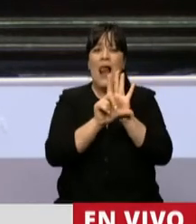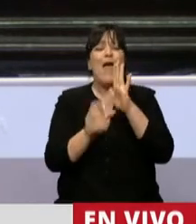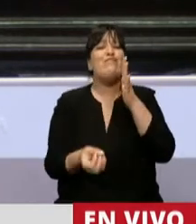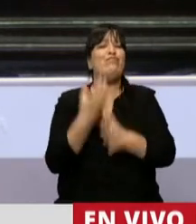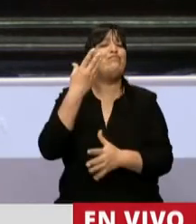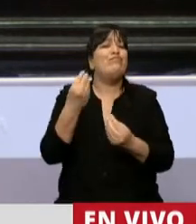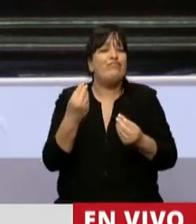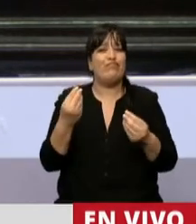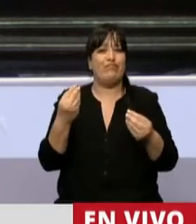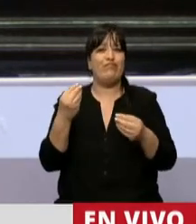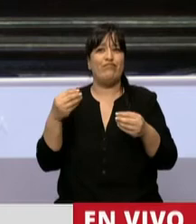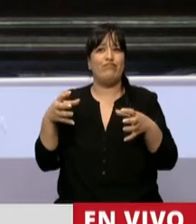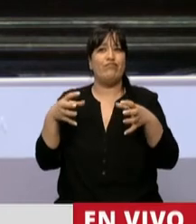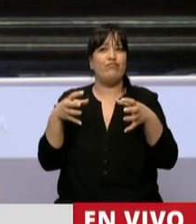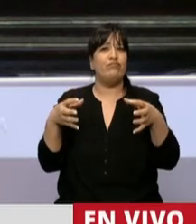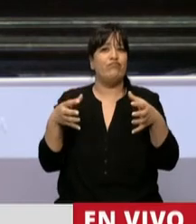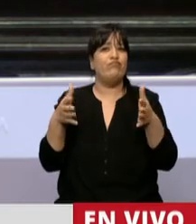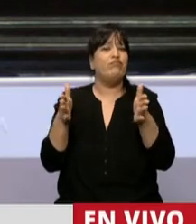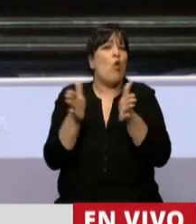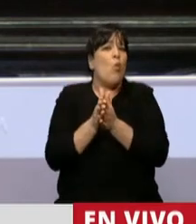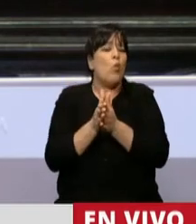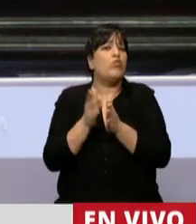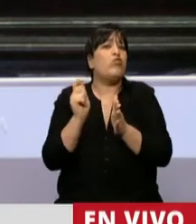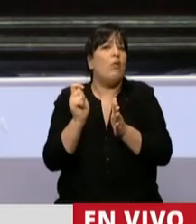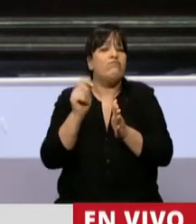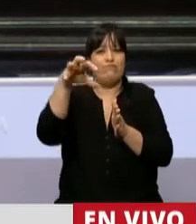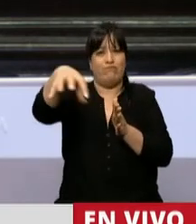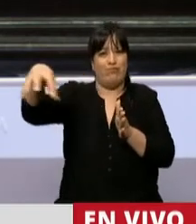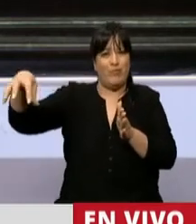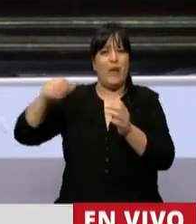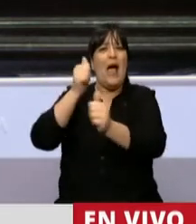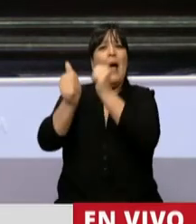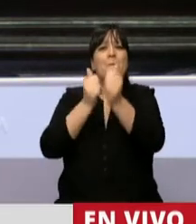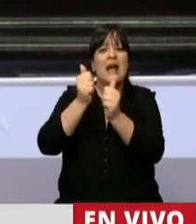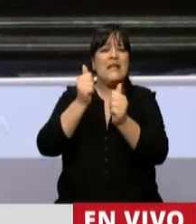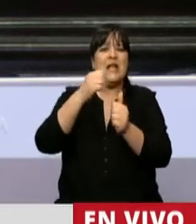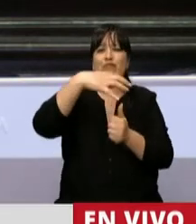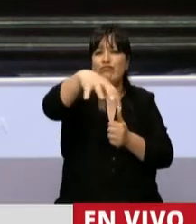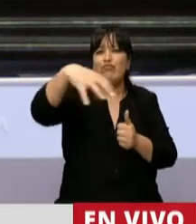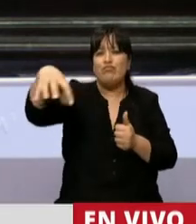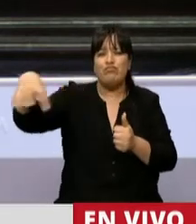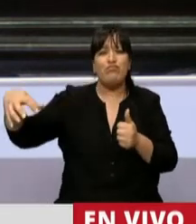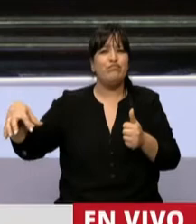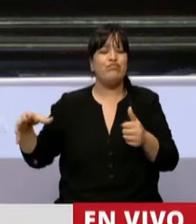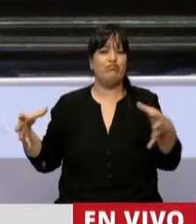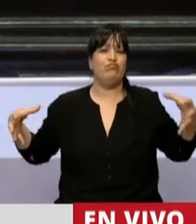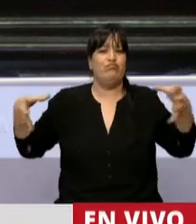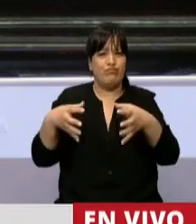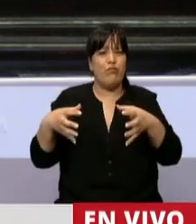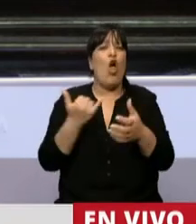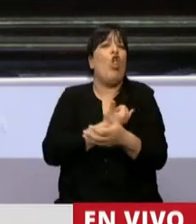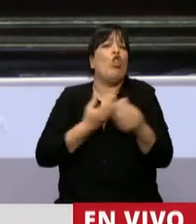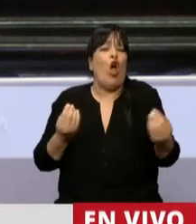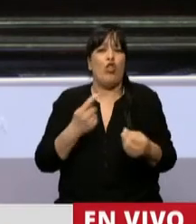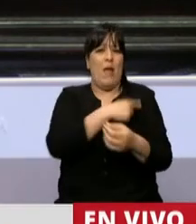-creada con el sector más dinámico de la economía argentina, a través de una mesa sectorial que funcionaba en el poder